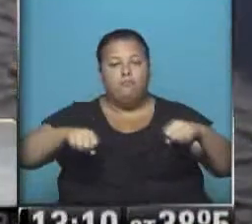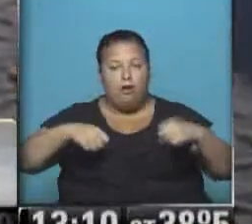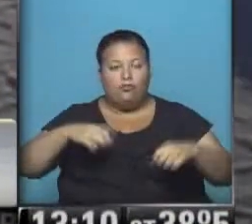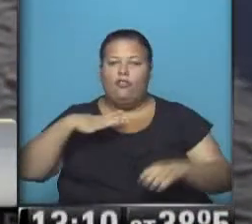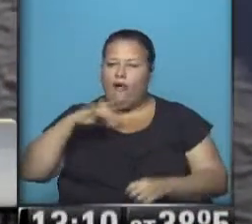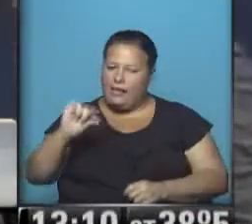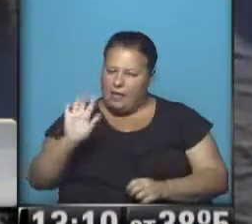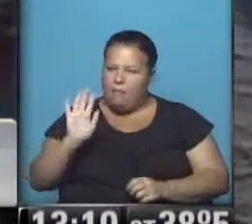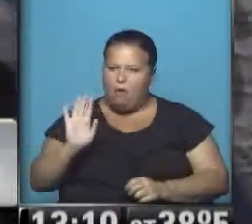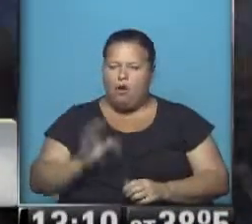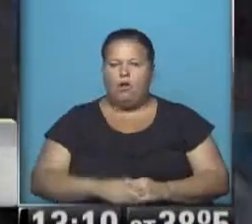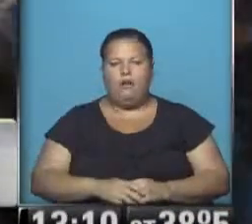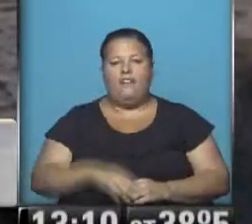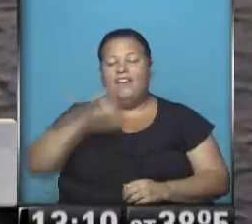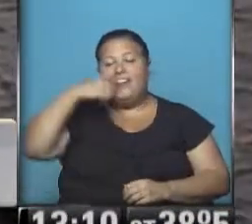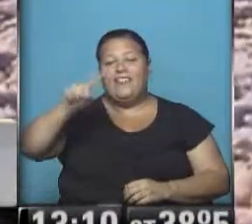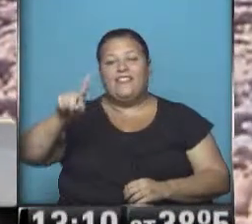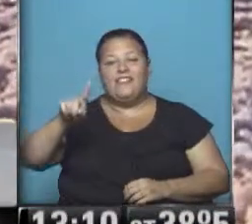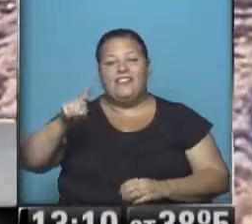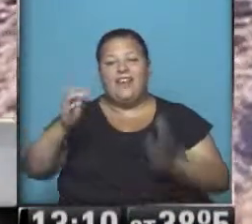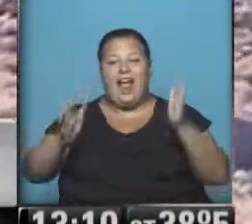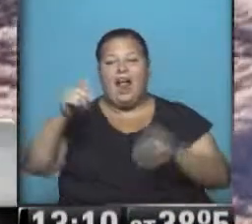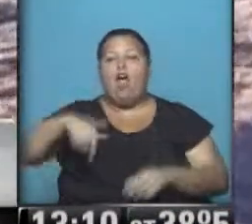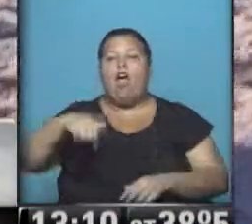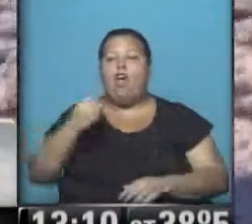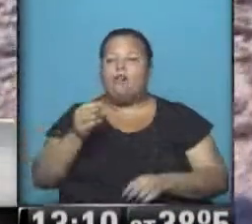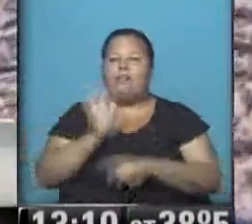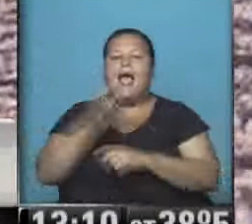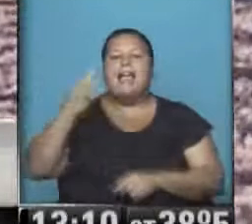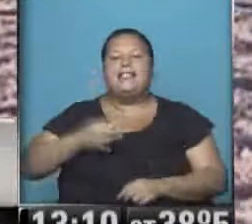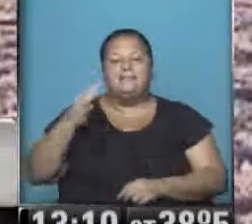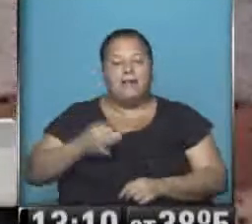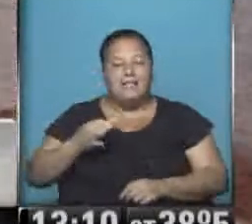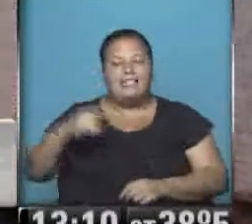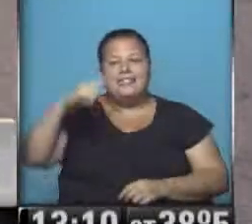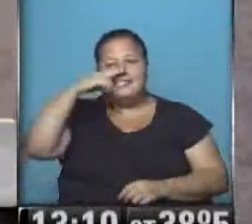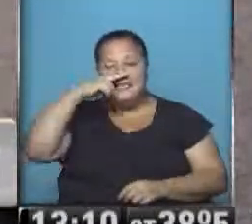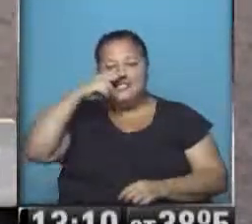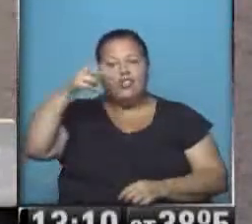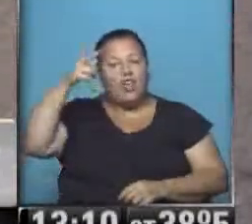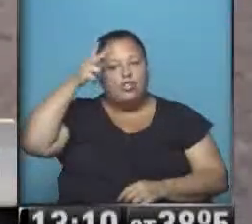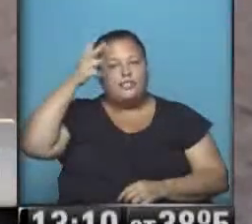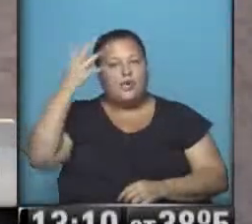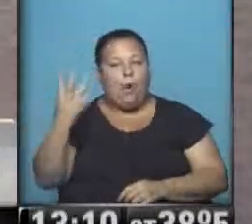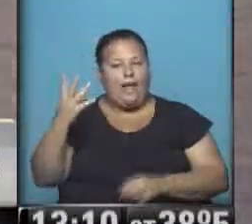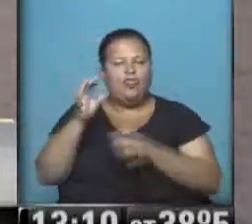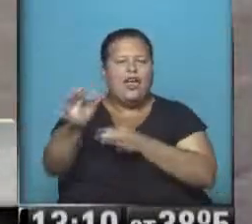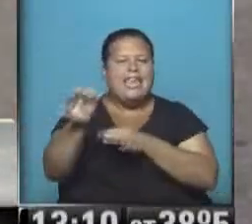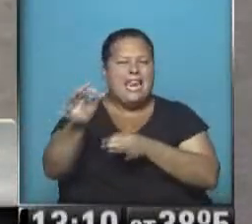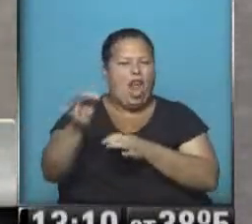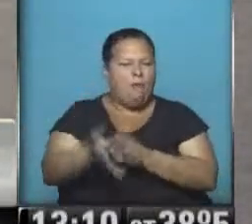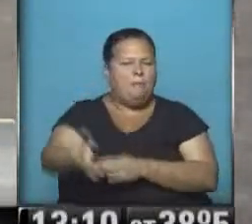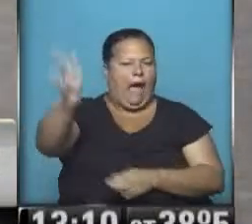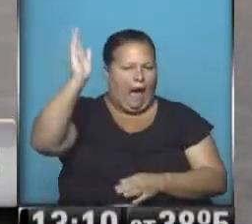falta poquito, ¿eh? Para el final de la etapa de hoy, que tiene un especial de 784 kilómetros, la más